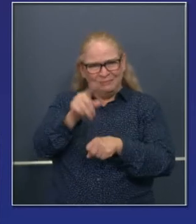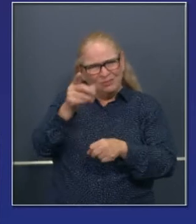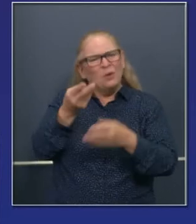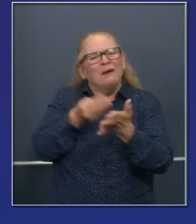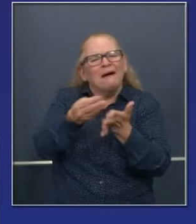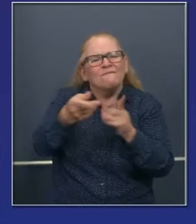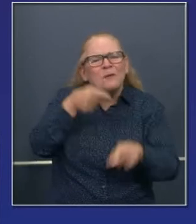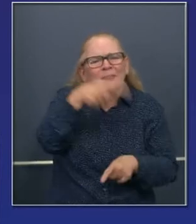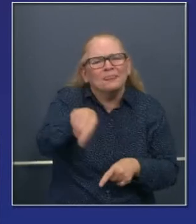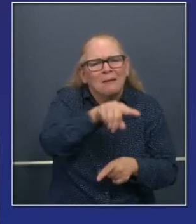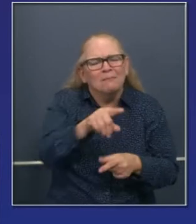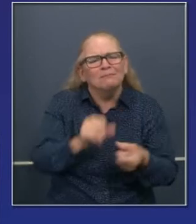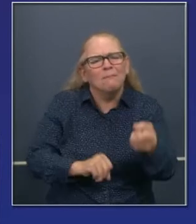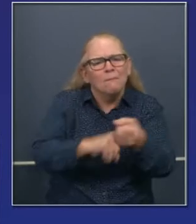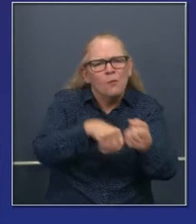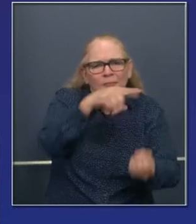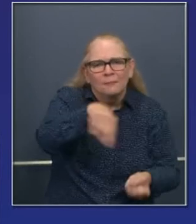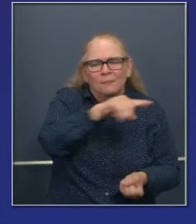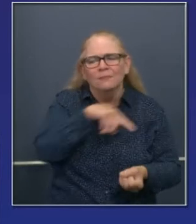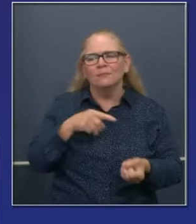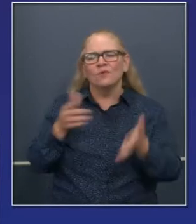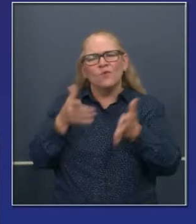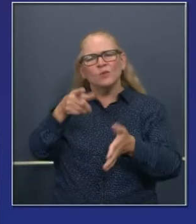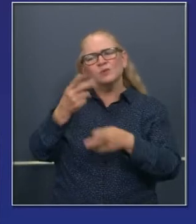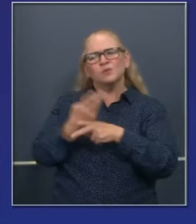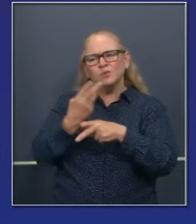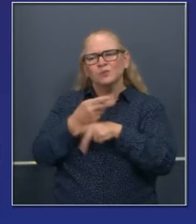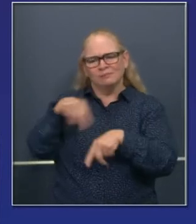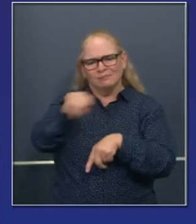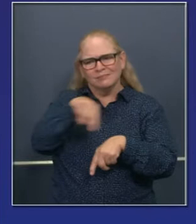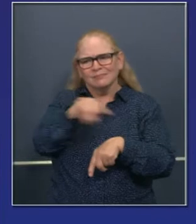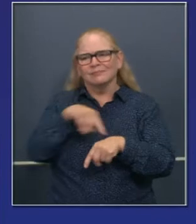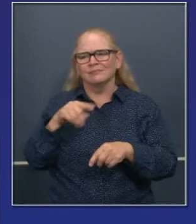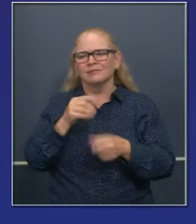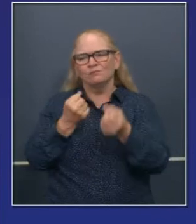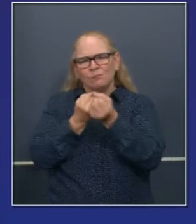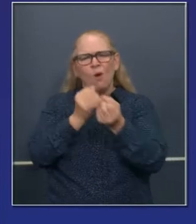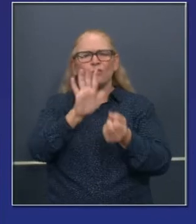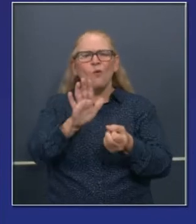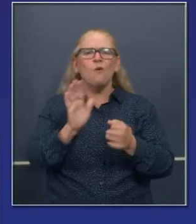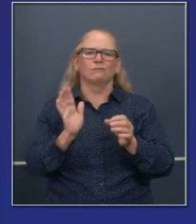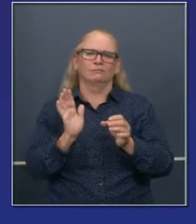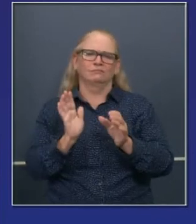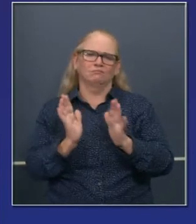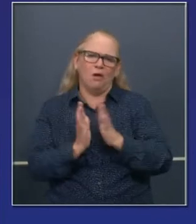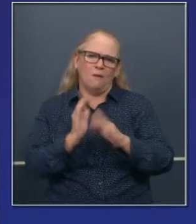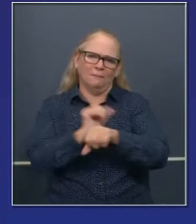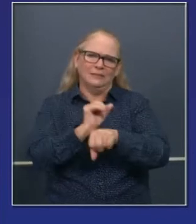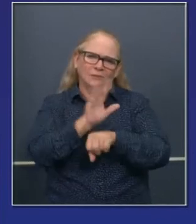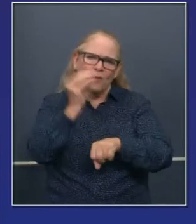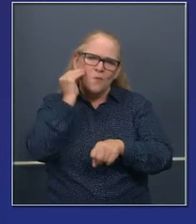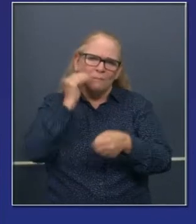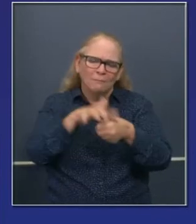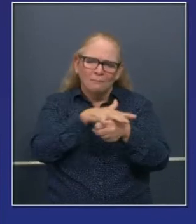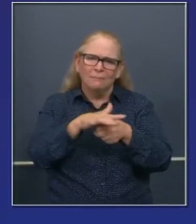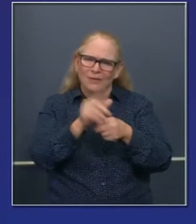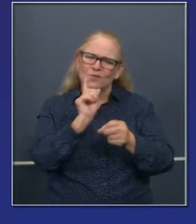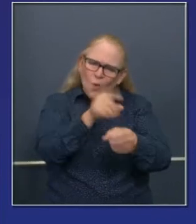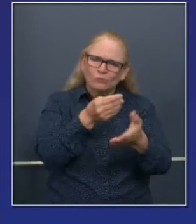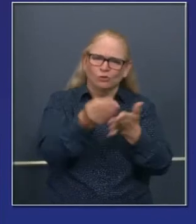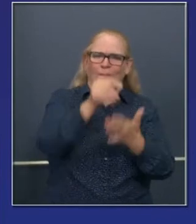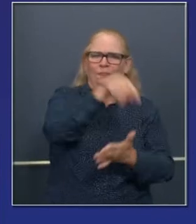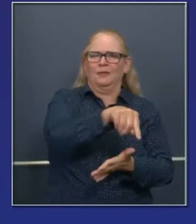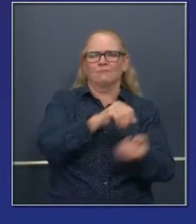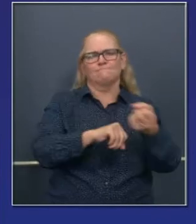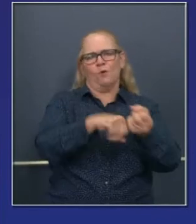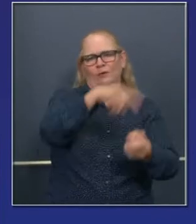del vecindario, ayudarles entonces a mantener ese apoyo a través de este momento tan difícil para todos.